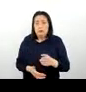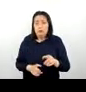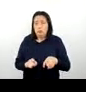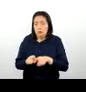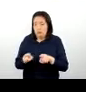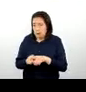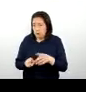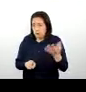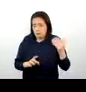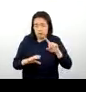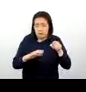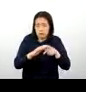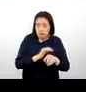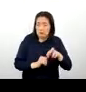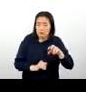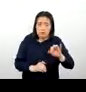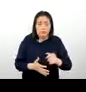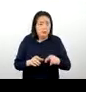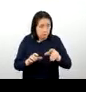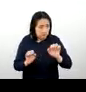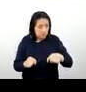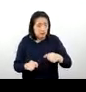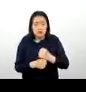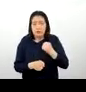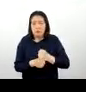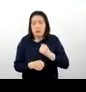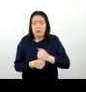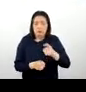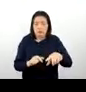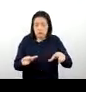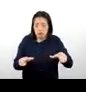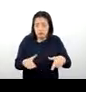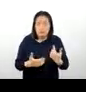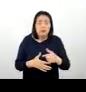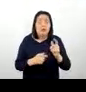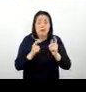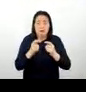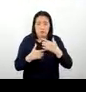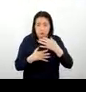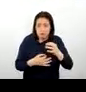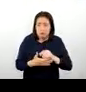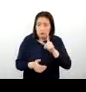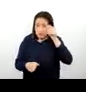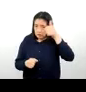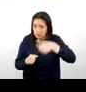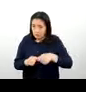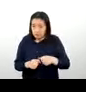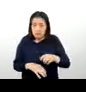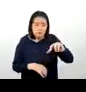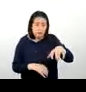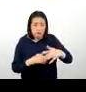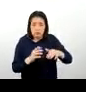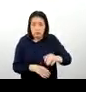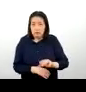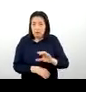Entonces, se vienen desarrollando estas intervenciones hacia estos atractivos que se tienen. Recordemos que el complejo arqueológico de Carapos